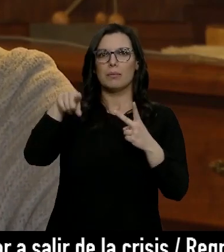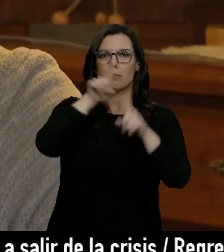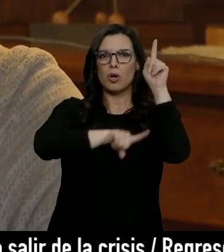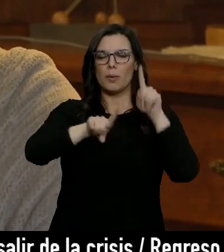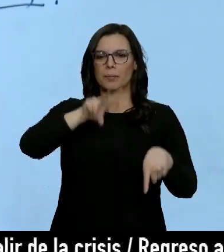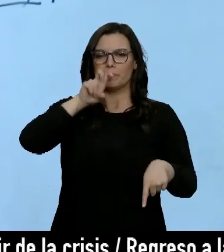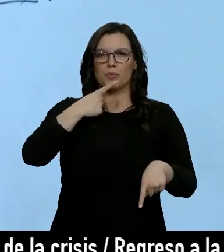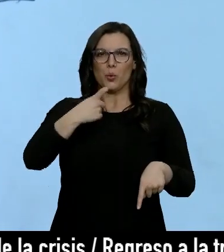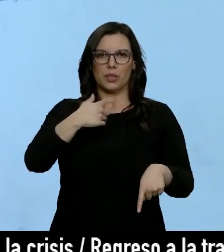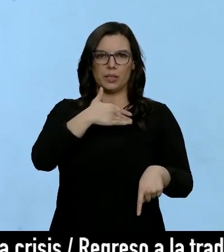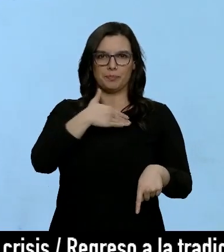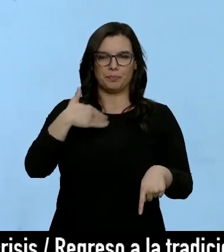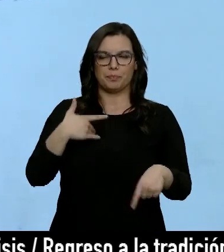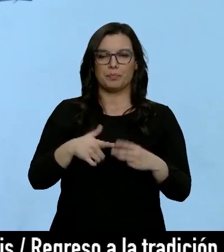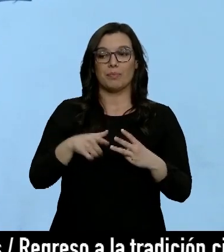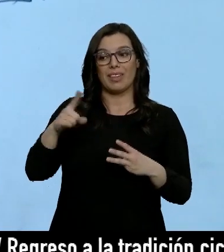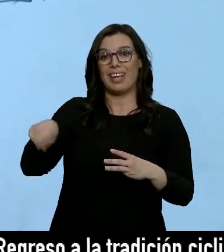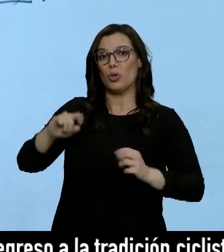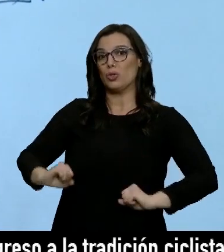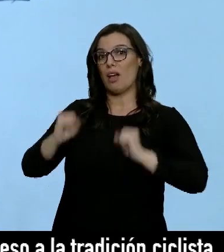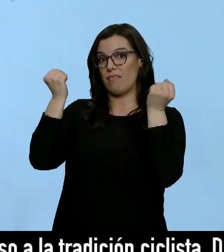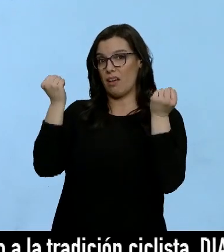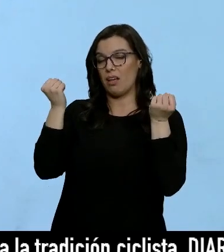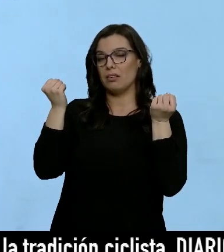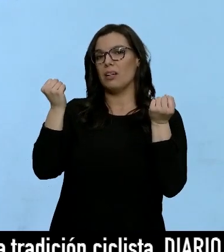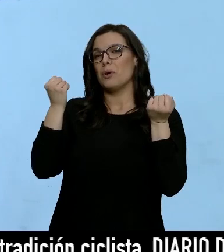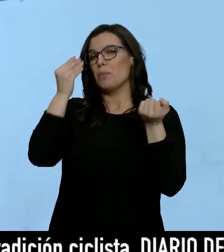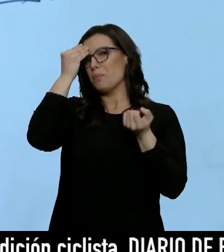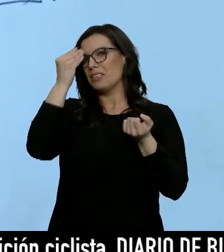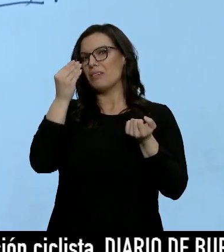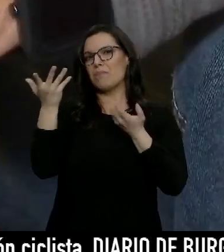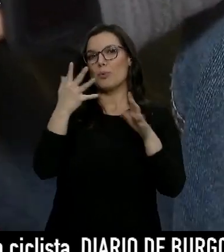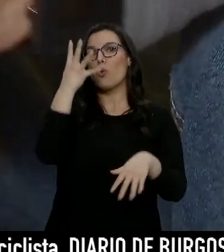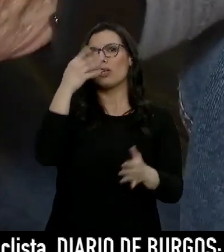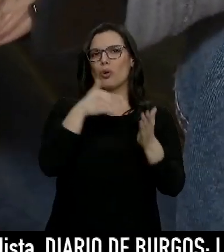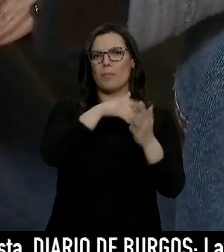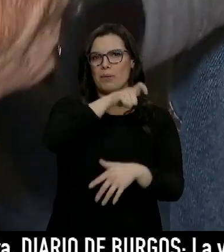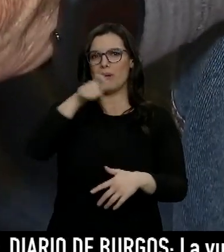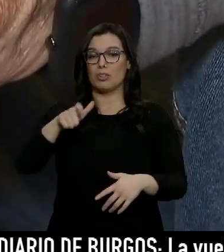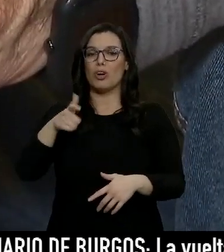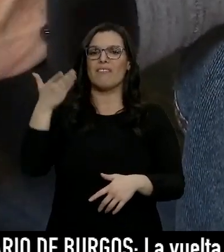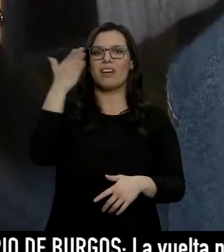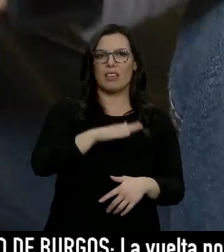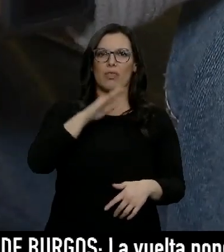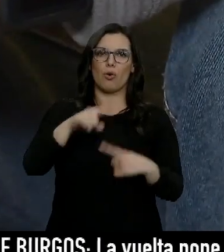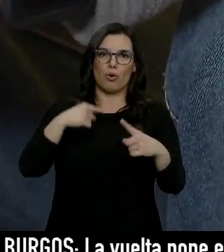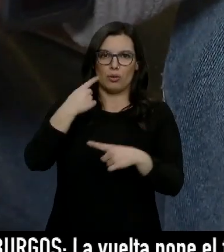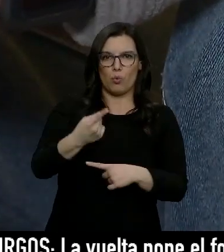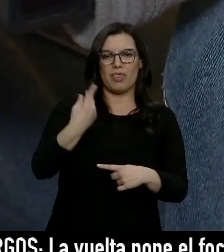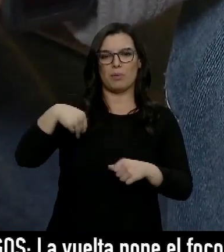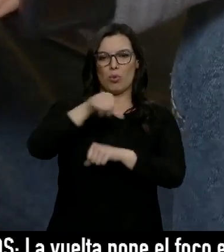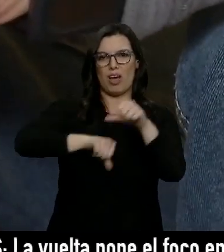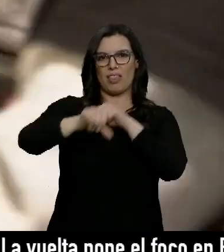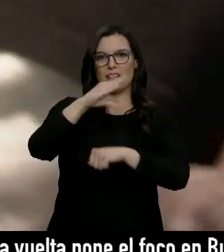respiratoria. Ellos lograron sobrevivir, pero se calcula que 4.000 personas han fallecido como consecuencia del aceite de colza